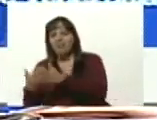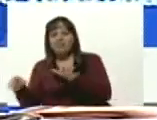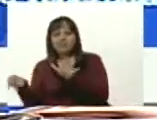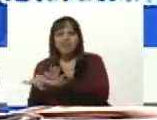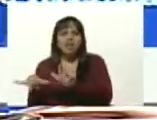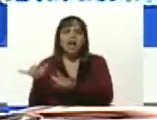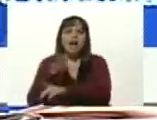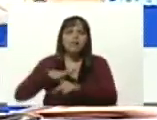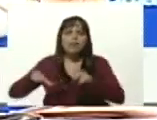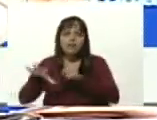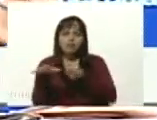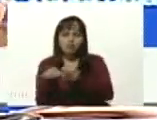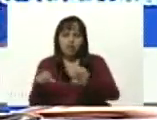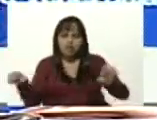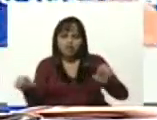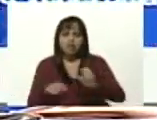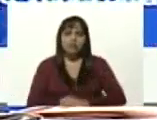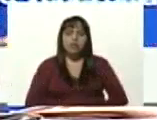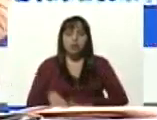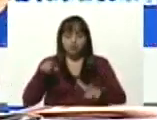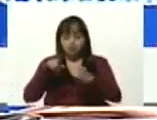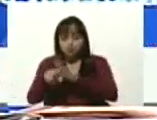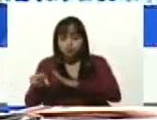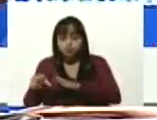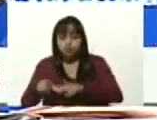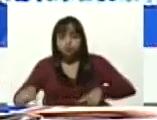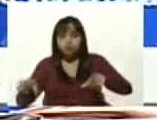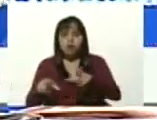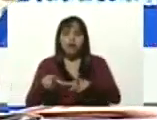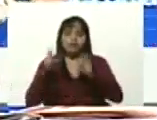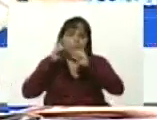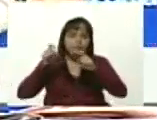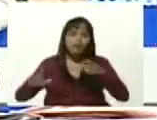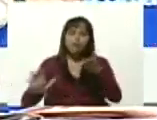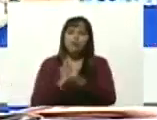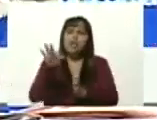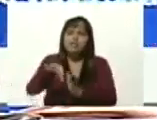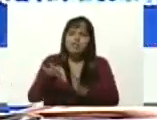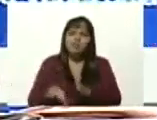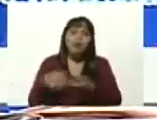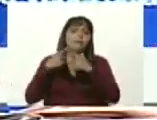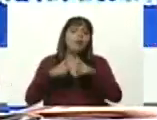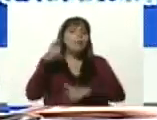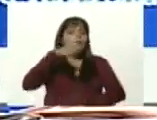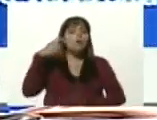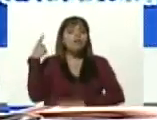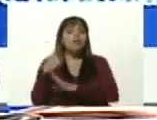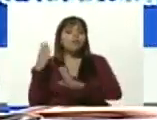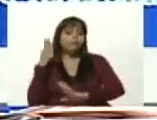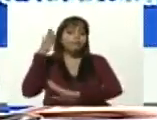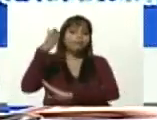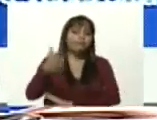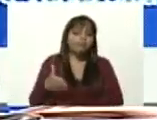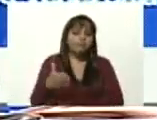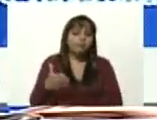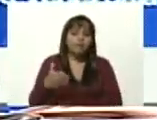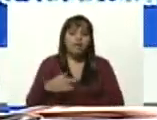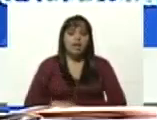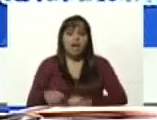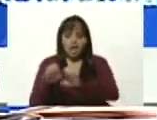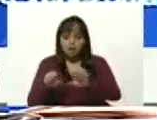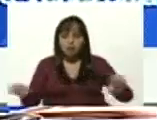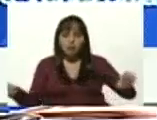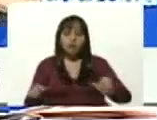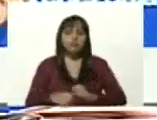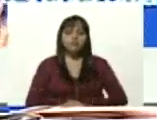ambiente educativo, hasta el aula productiva para que nuestro pueblo tenga acceso directo a la educación sin una movilidad que le genere